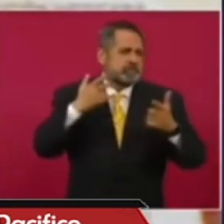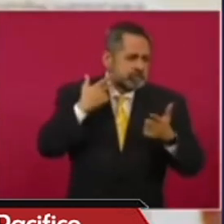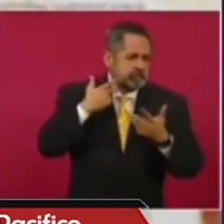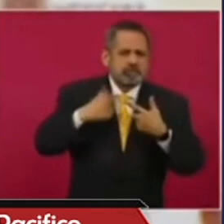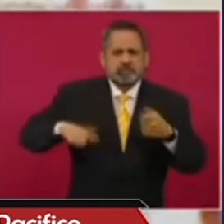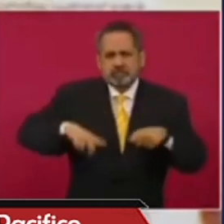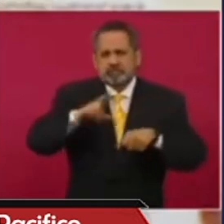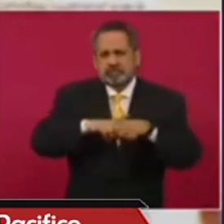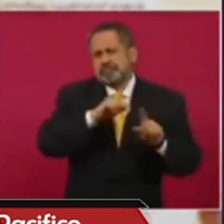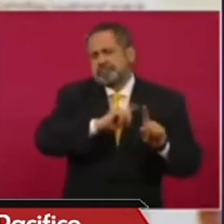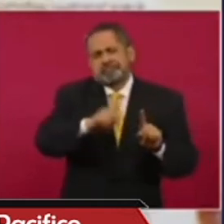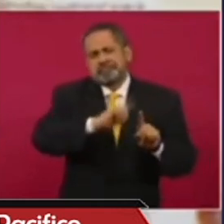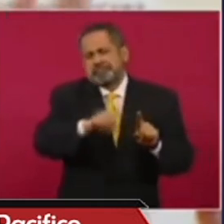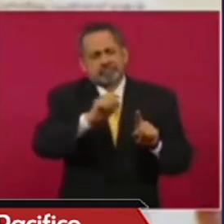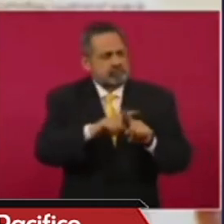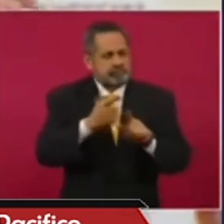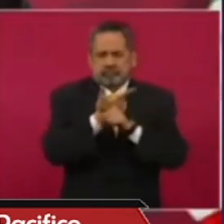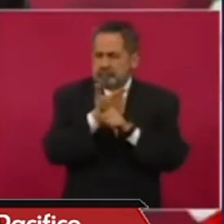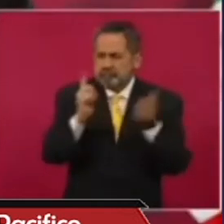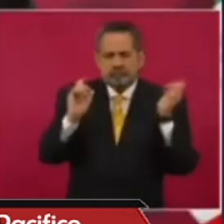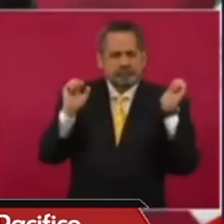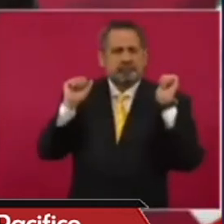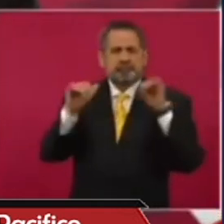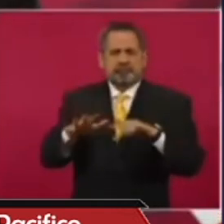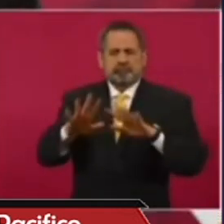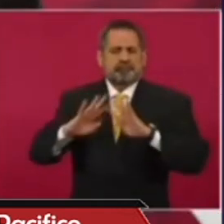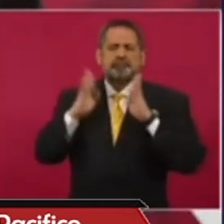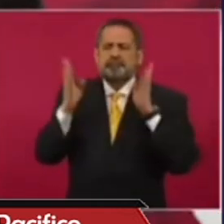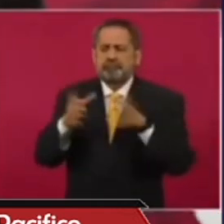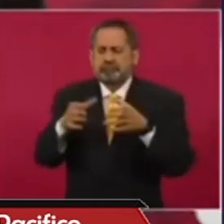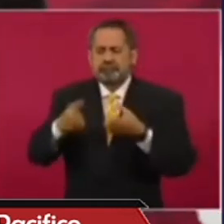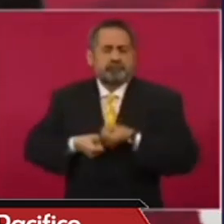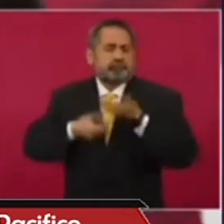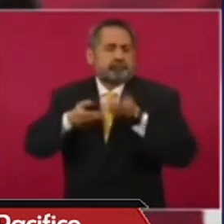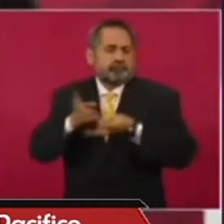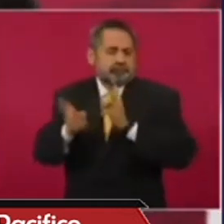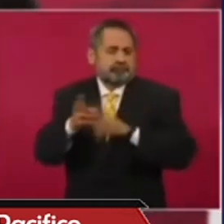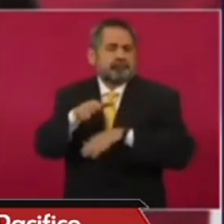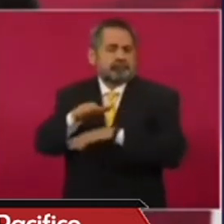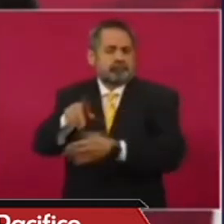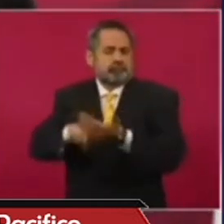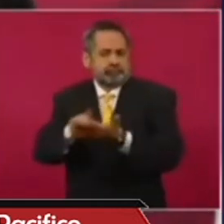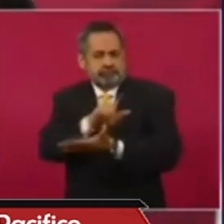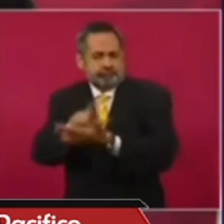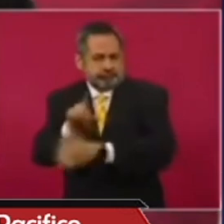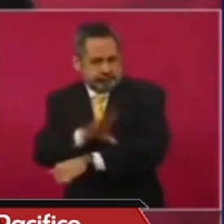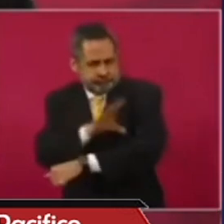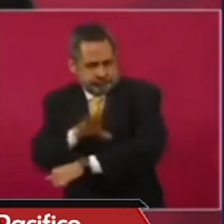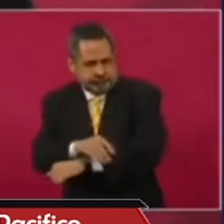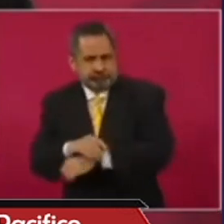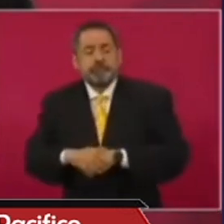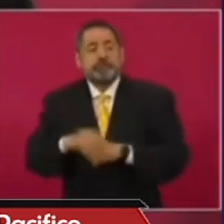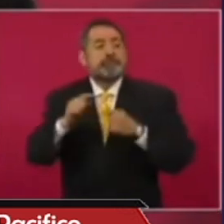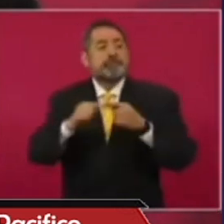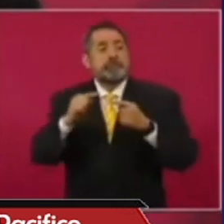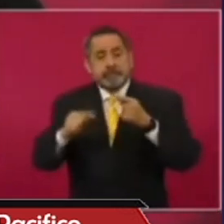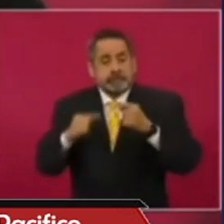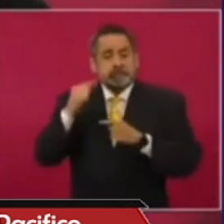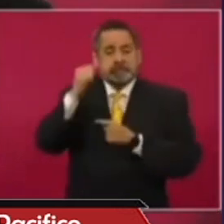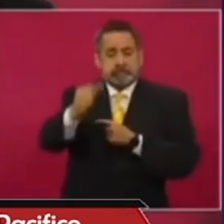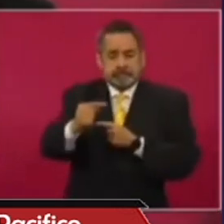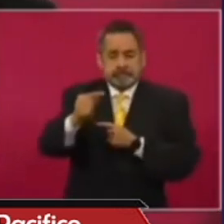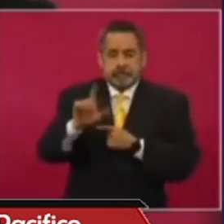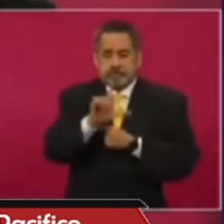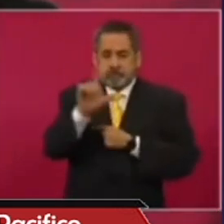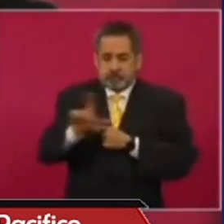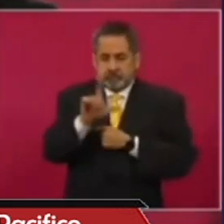gobernadores, a funcionarios, académicos. Y nosotros iniciaríamos el siguiente lunes con